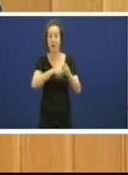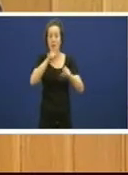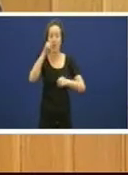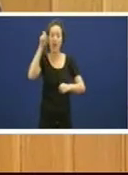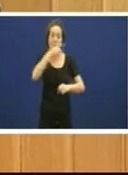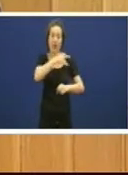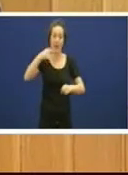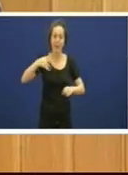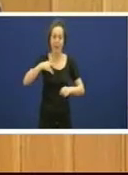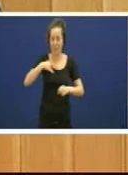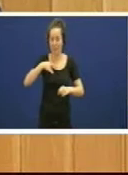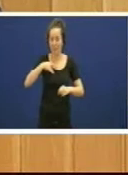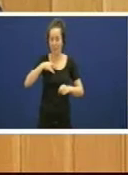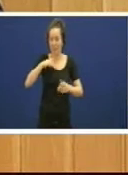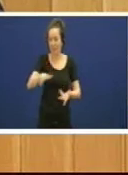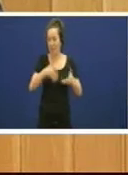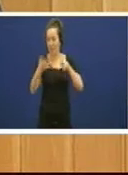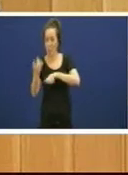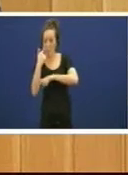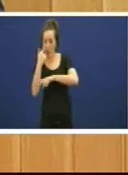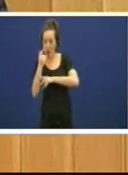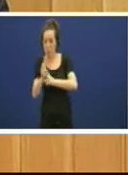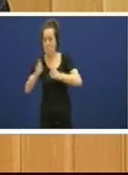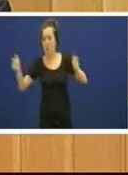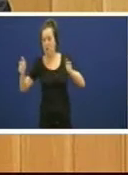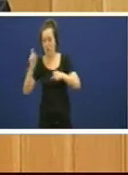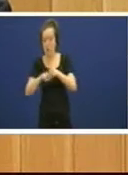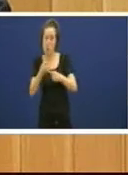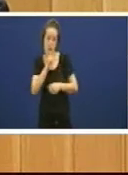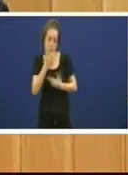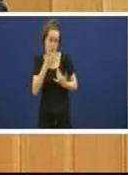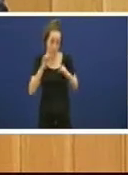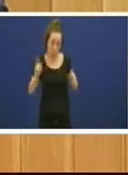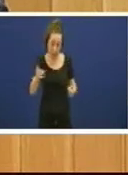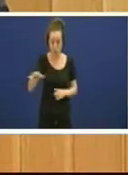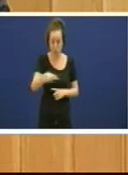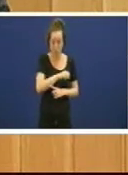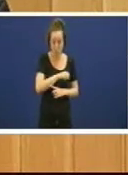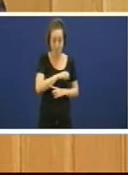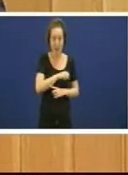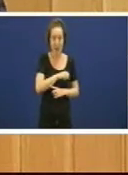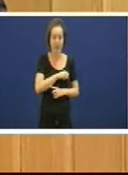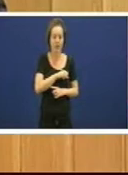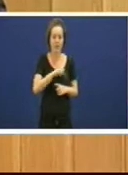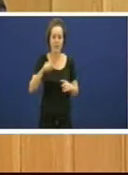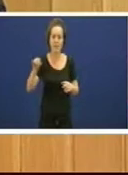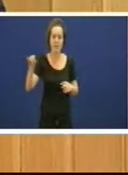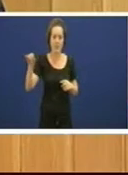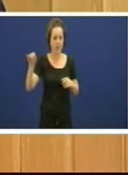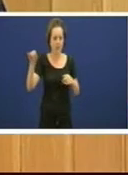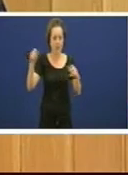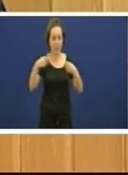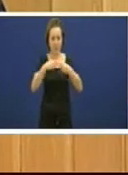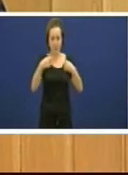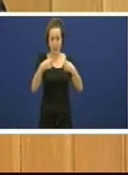isto evidentemente pode facerse a través da compra de accións por parte da Caixa polo incremento de participación